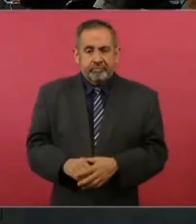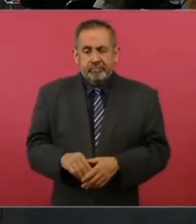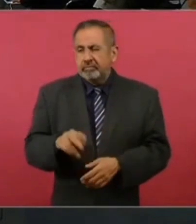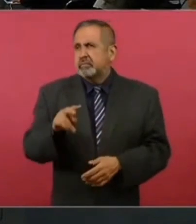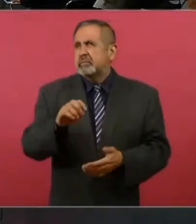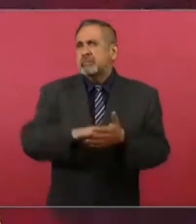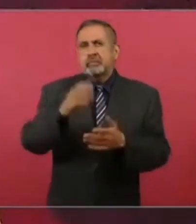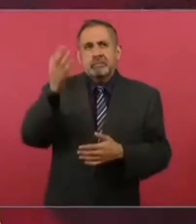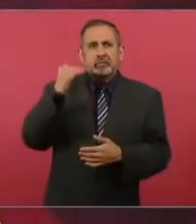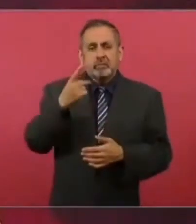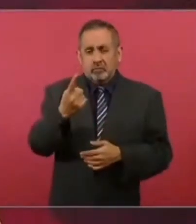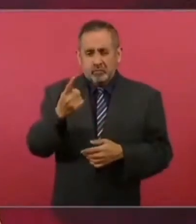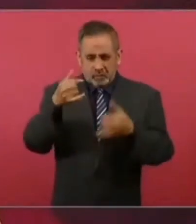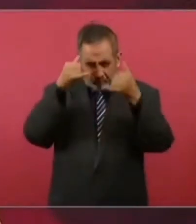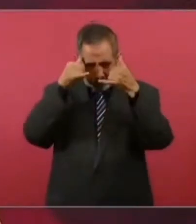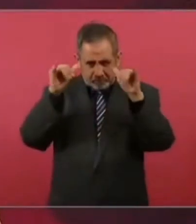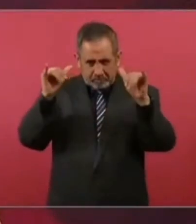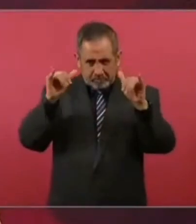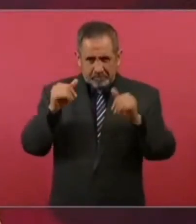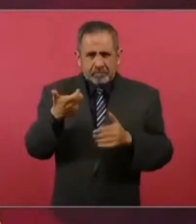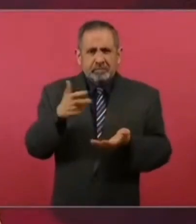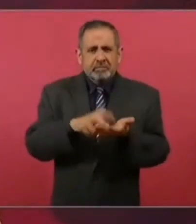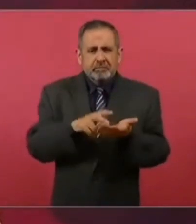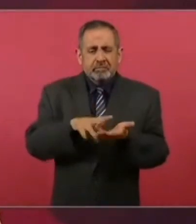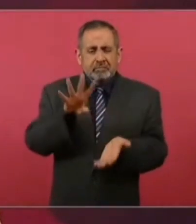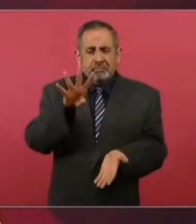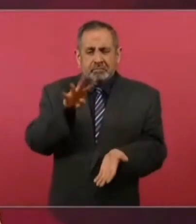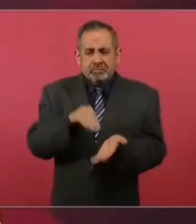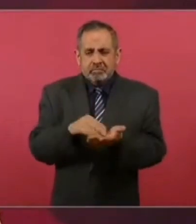vaca cuatro mil pesos,